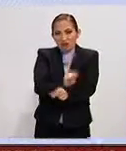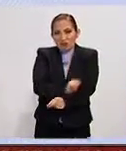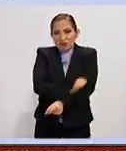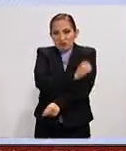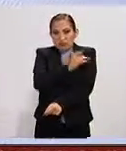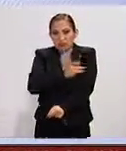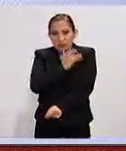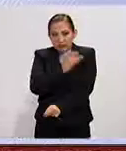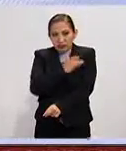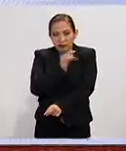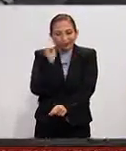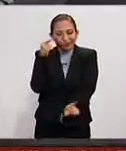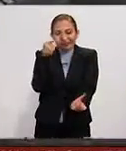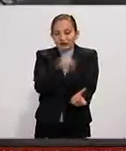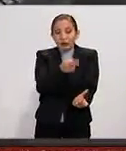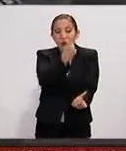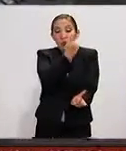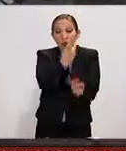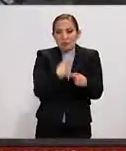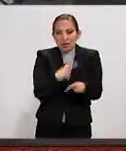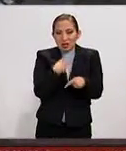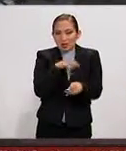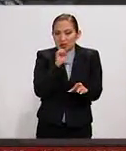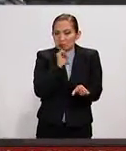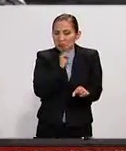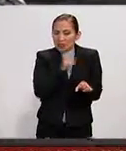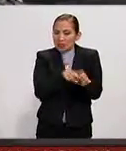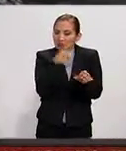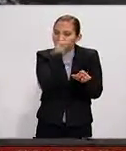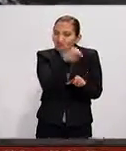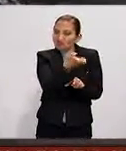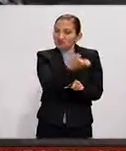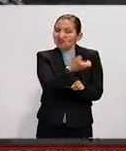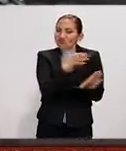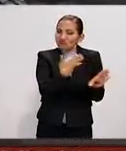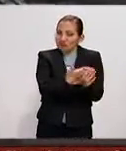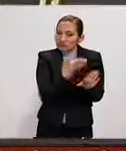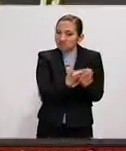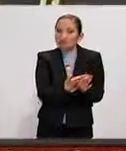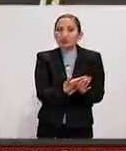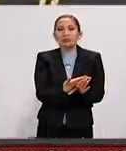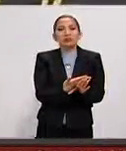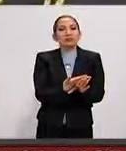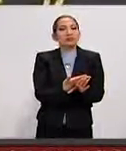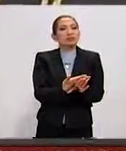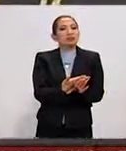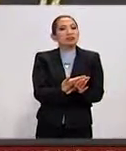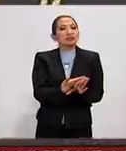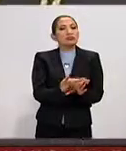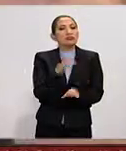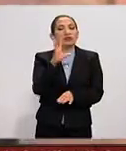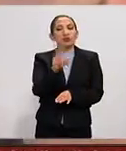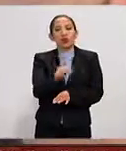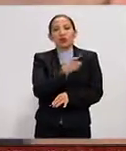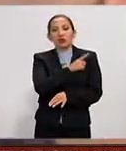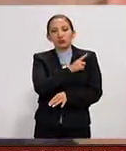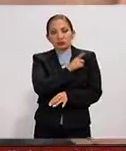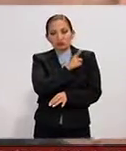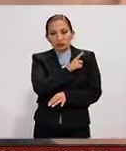que va dirigido a una persona en específico. No solamente existe, digamos,